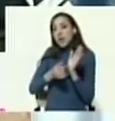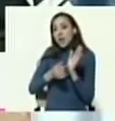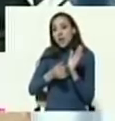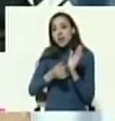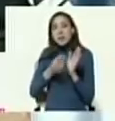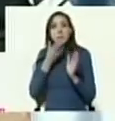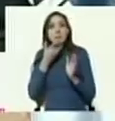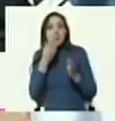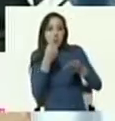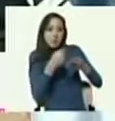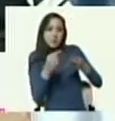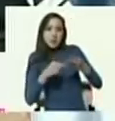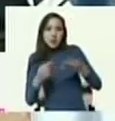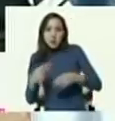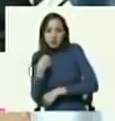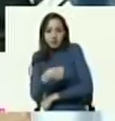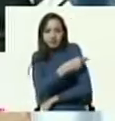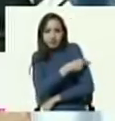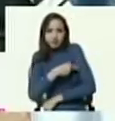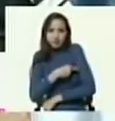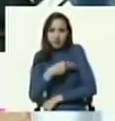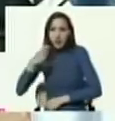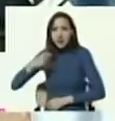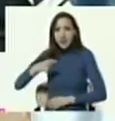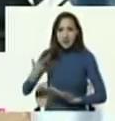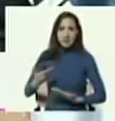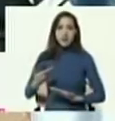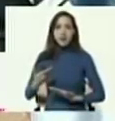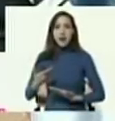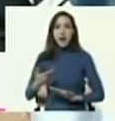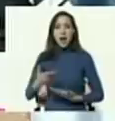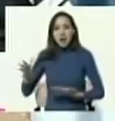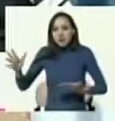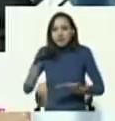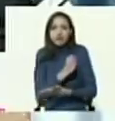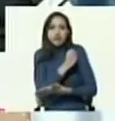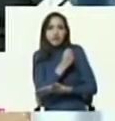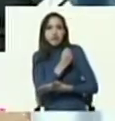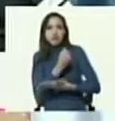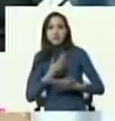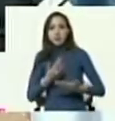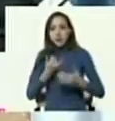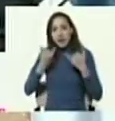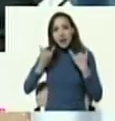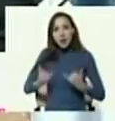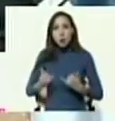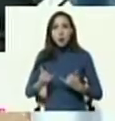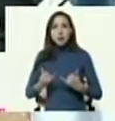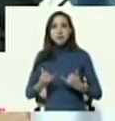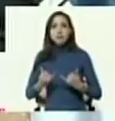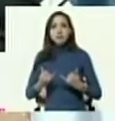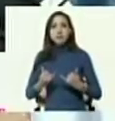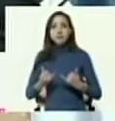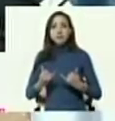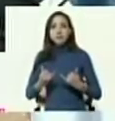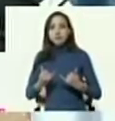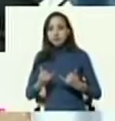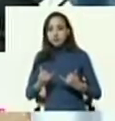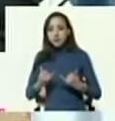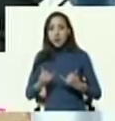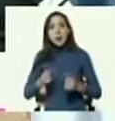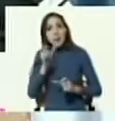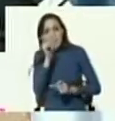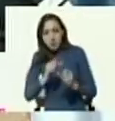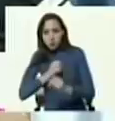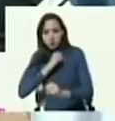médicos en centros hospitalarios. Es insólito que, a la fecha, aún empleados,